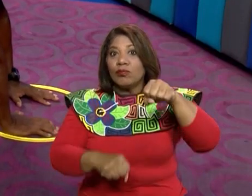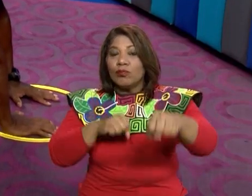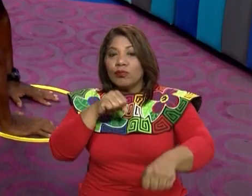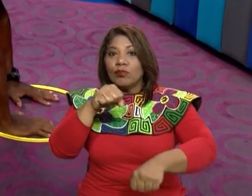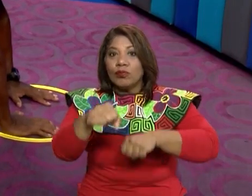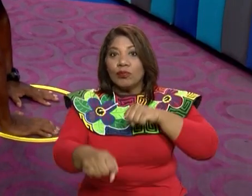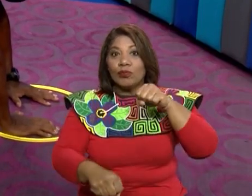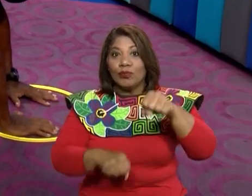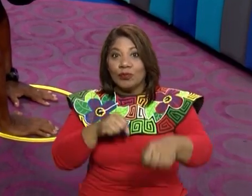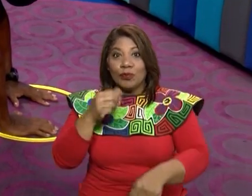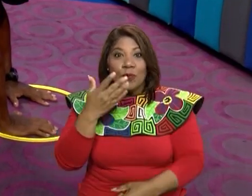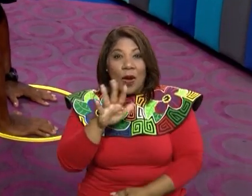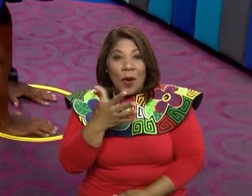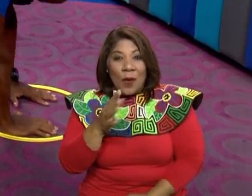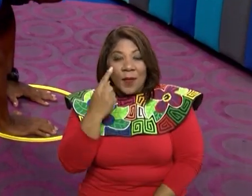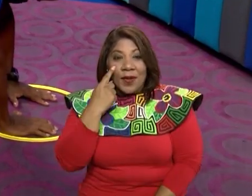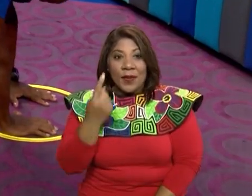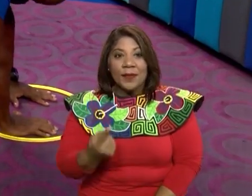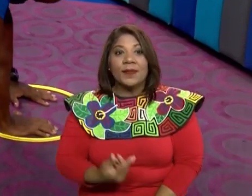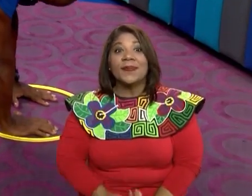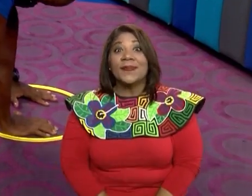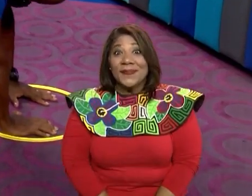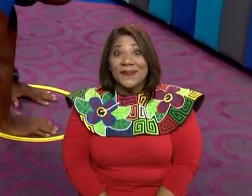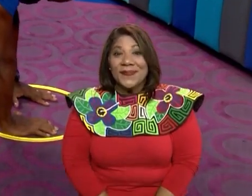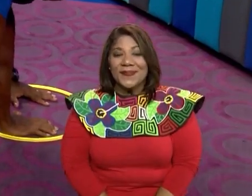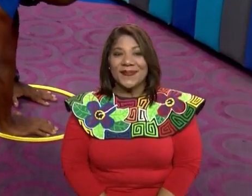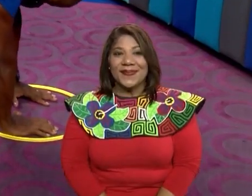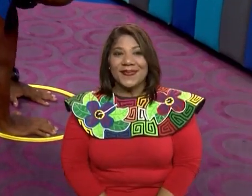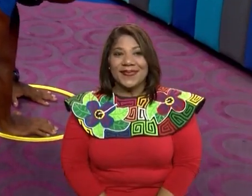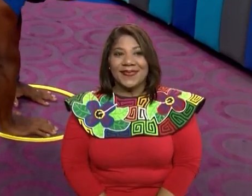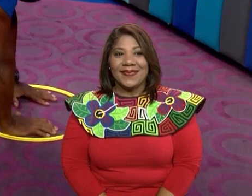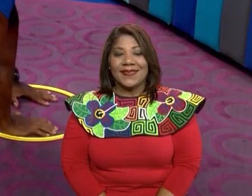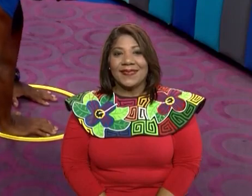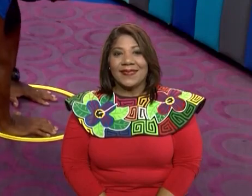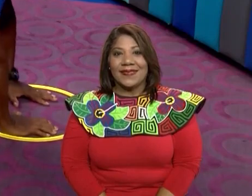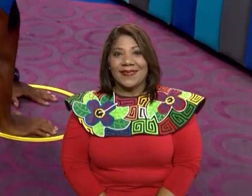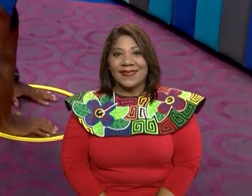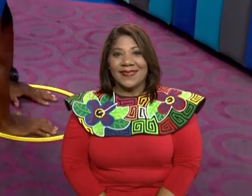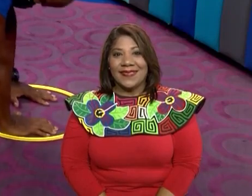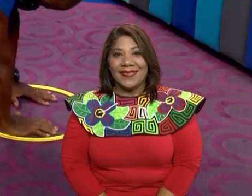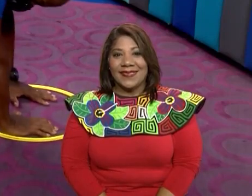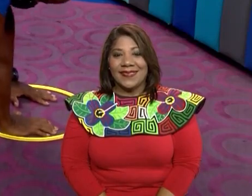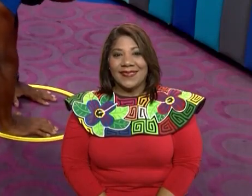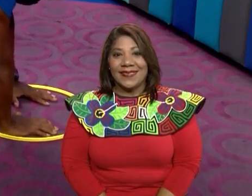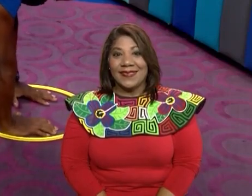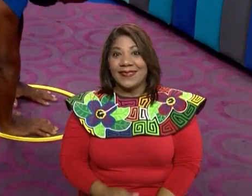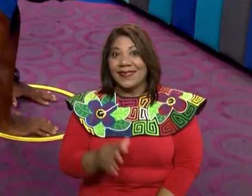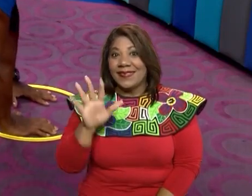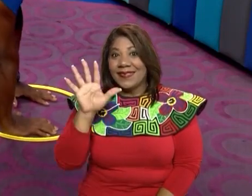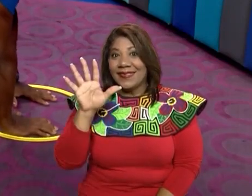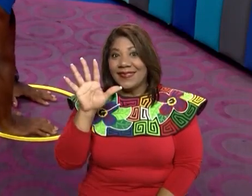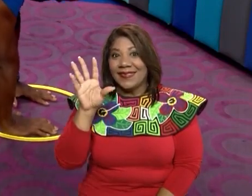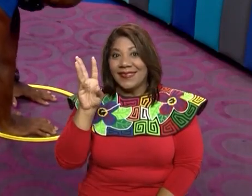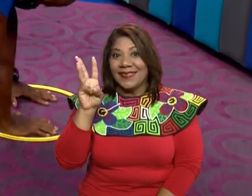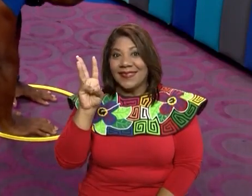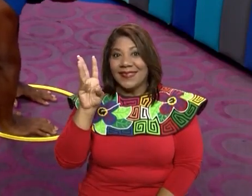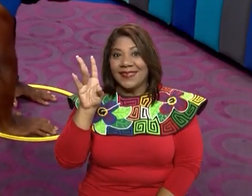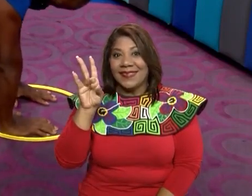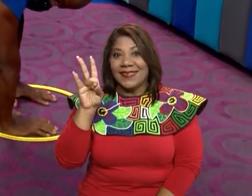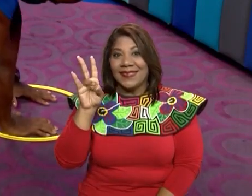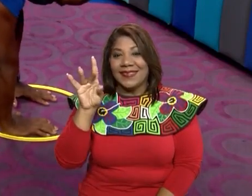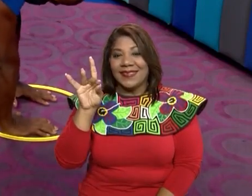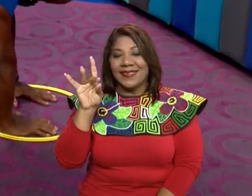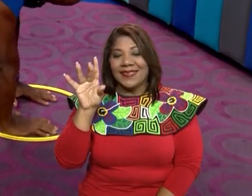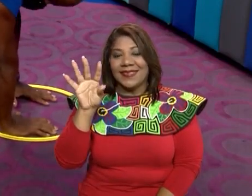¿Estamos listos? Ya. Un, dos, tres, cuatro, cinco, seis, siete,